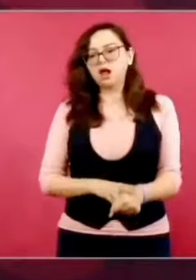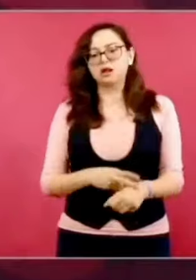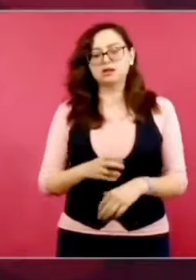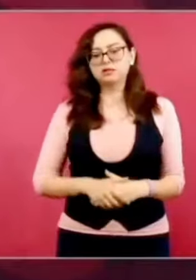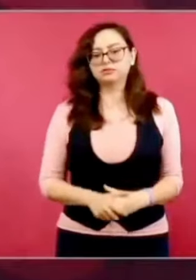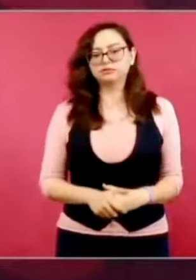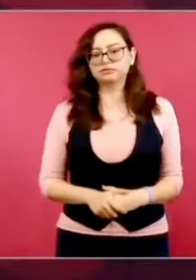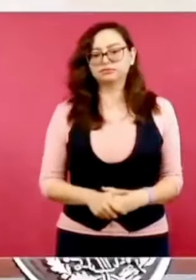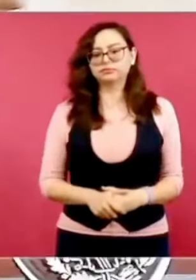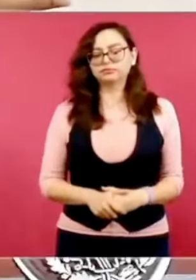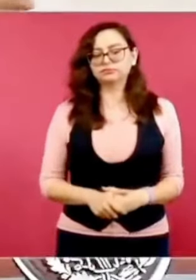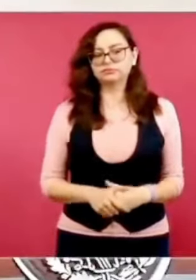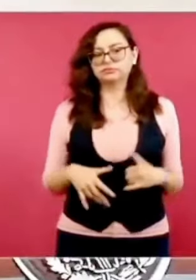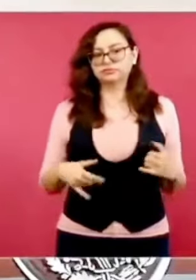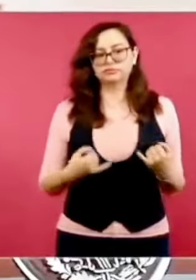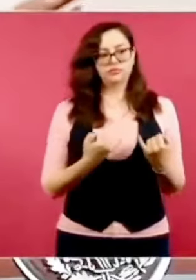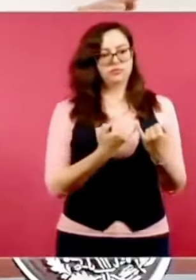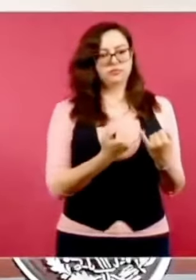Somos